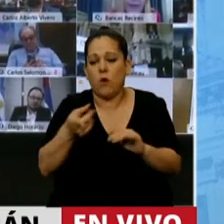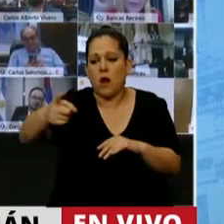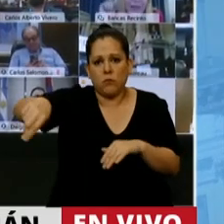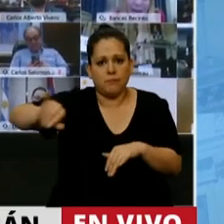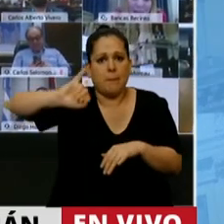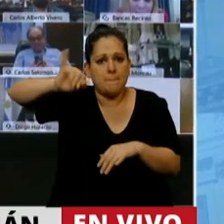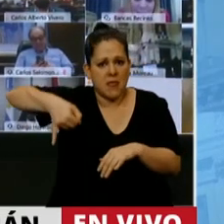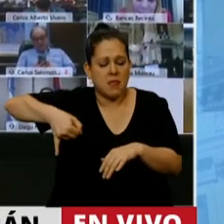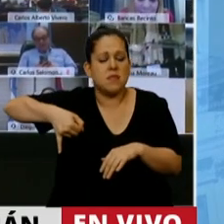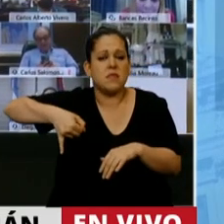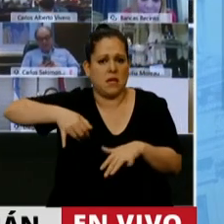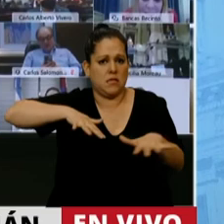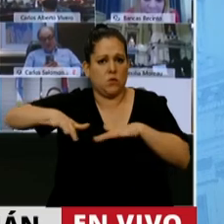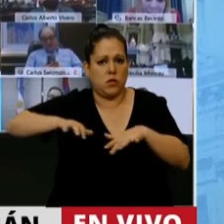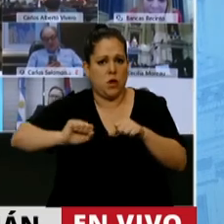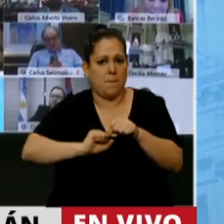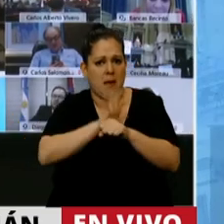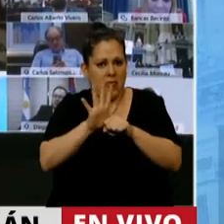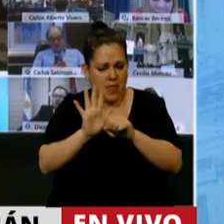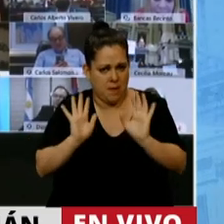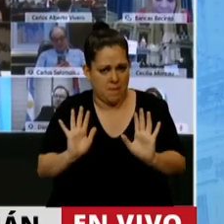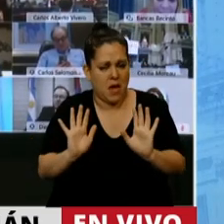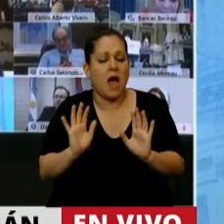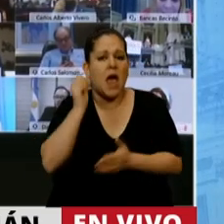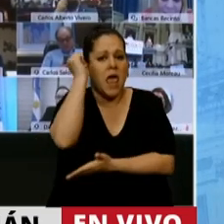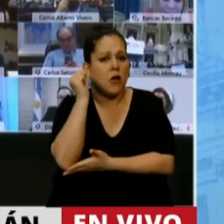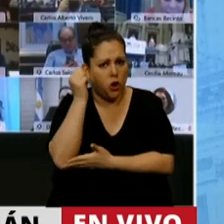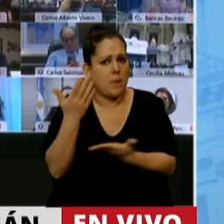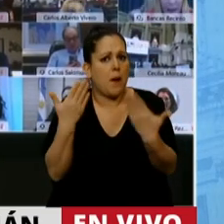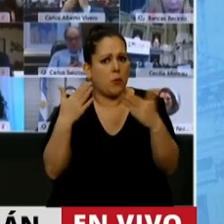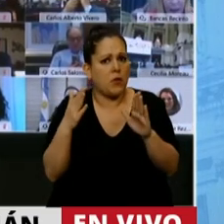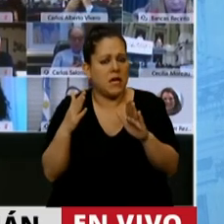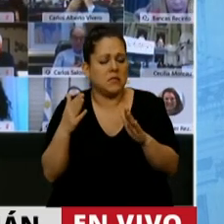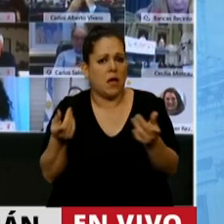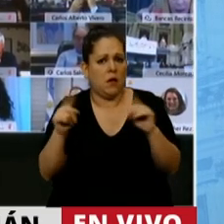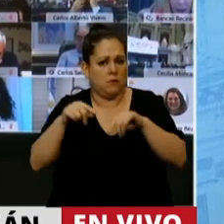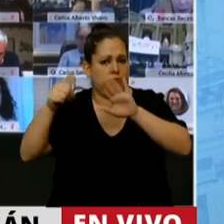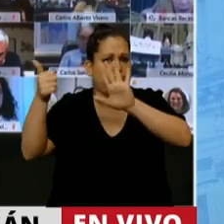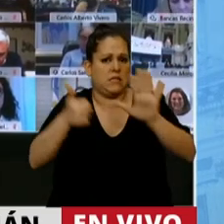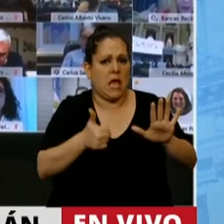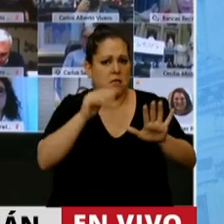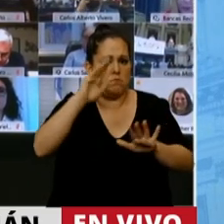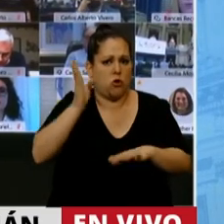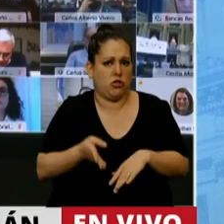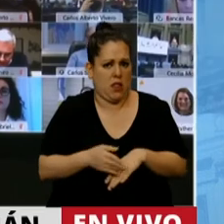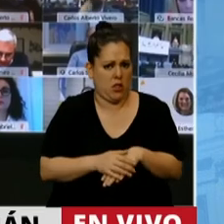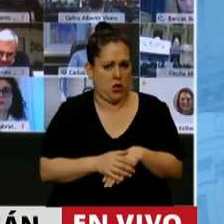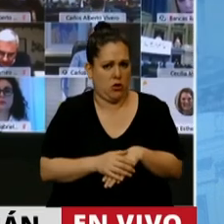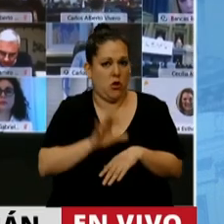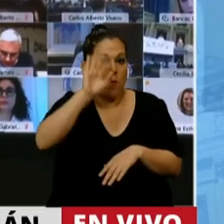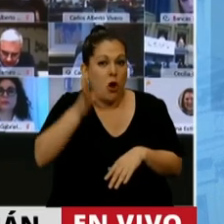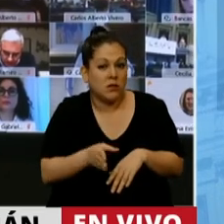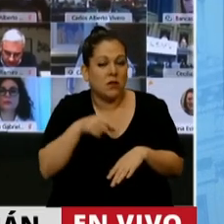efectos de la pandemia, la economía podría tener un rebote del orden del 6%. Esto es que